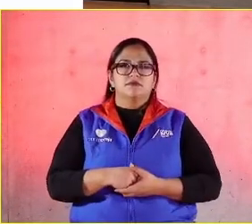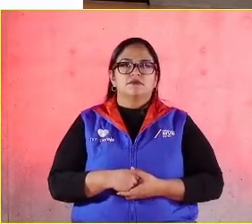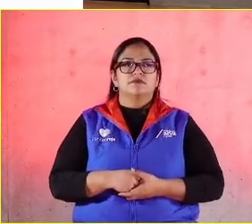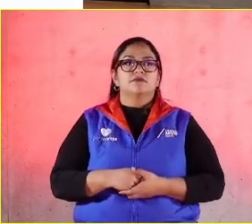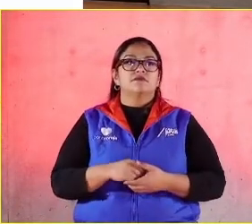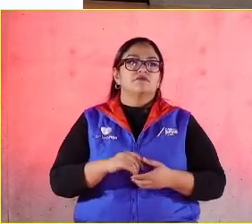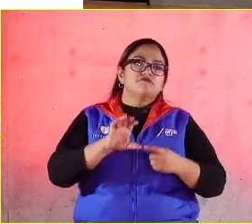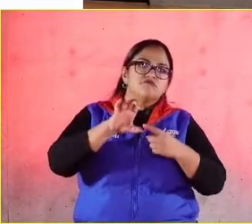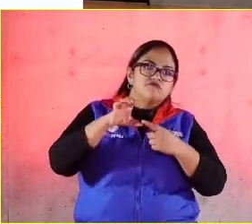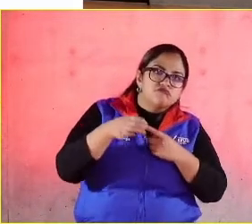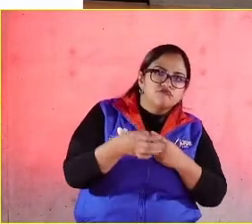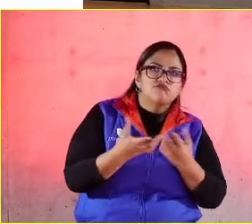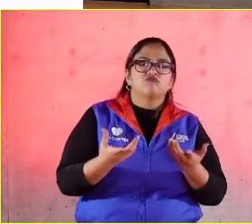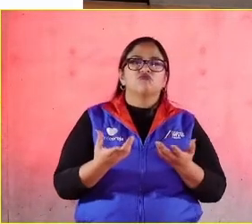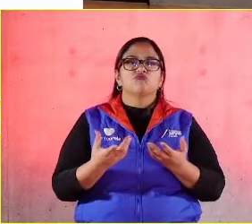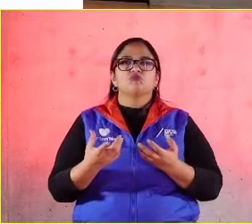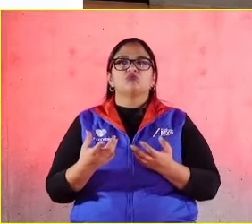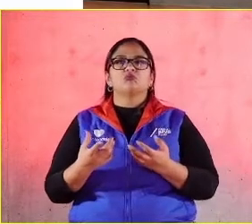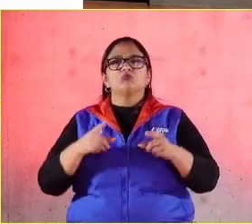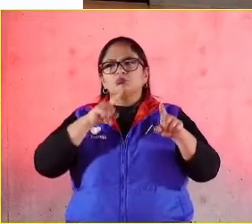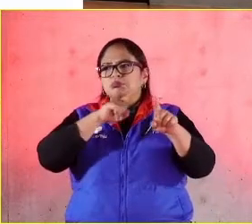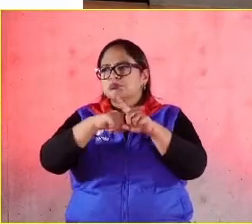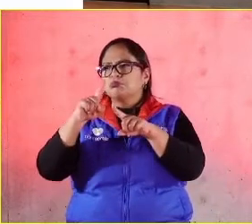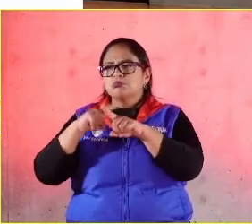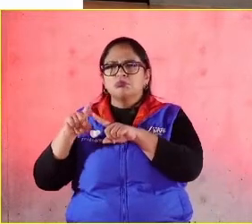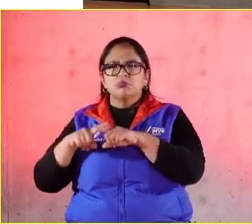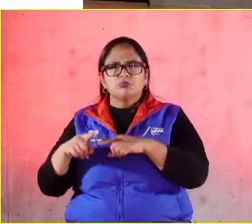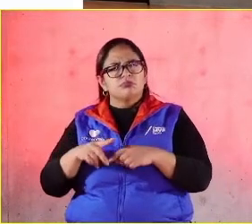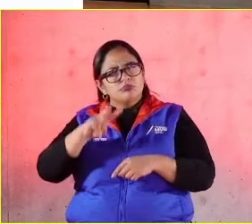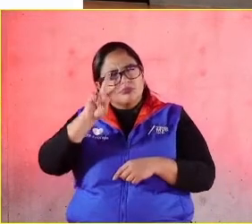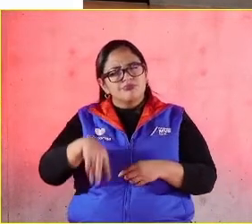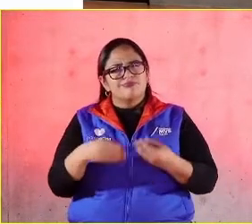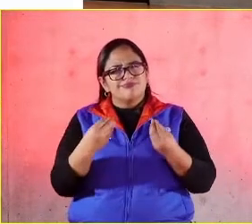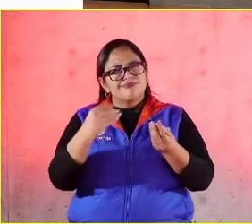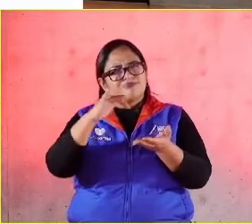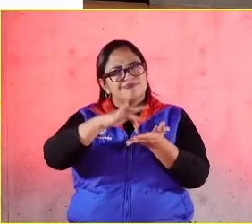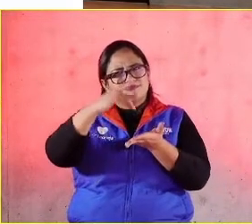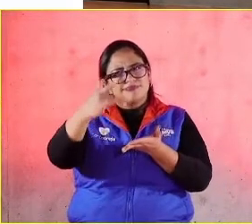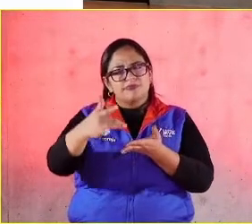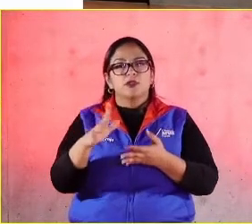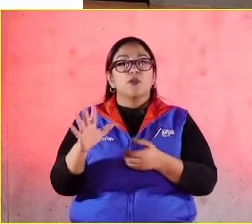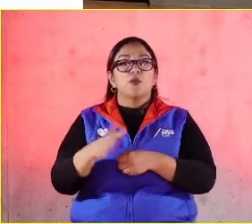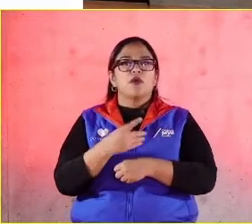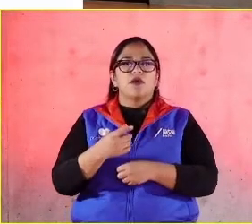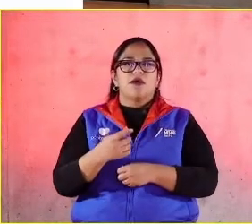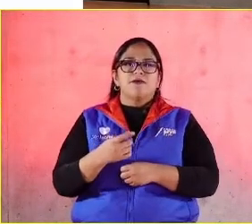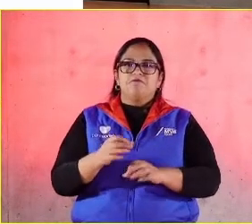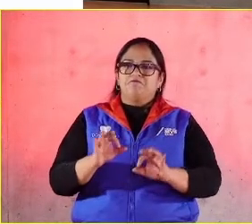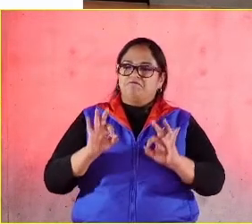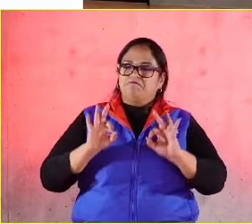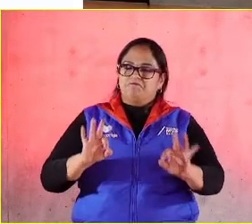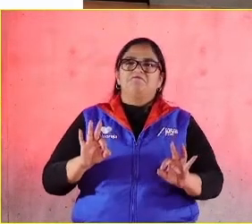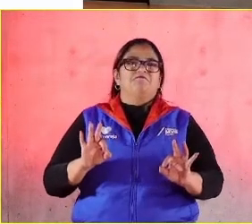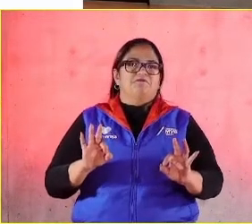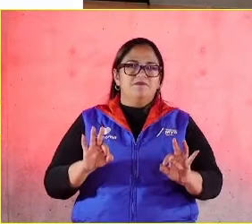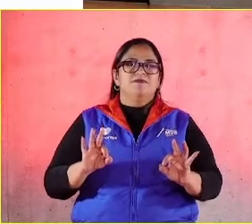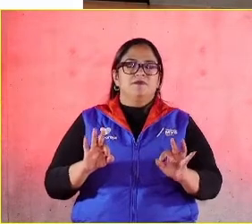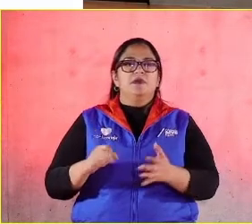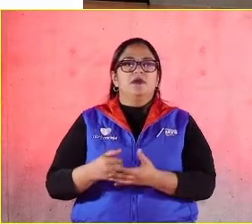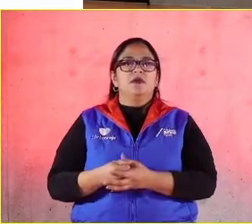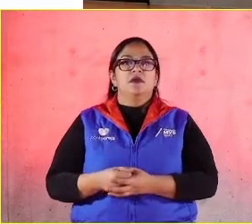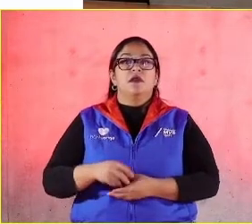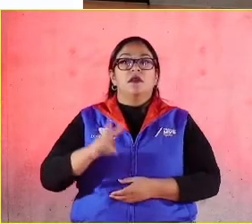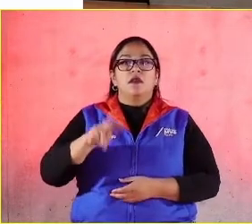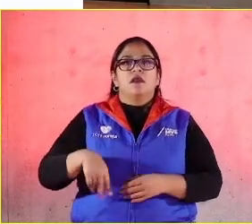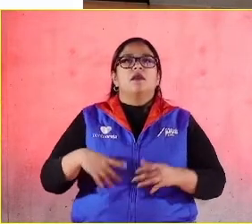directivo, como comité ejecutivo. Estamos muy agradecidos por el éxito de este foro. Llegamos a